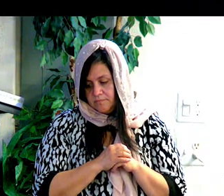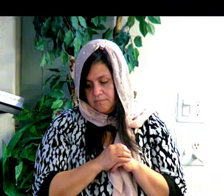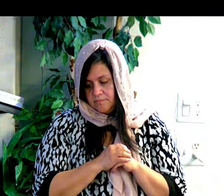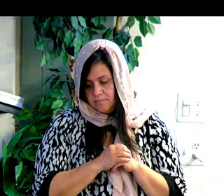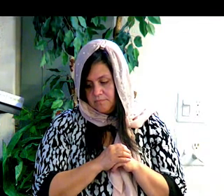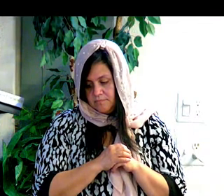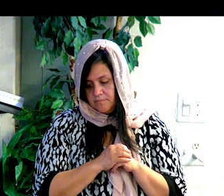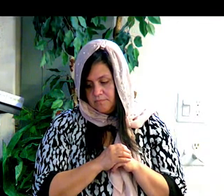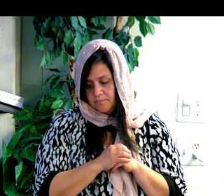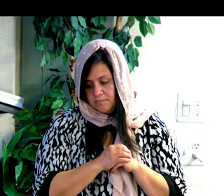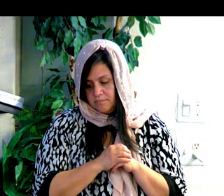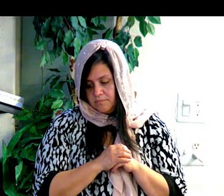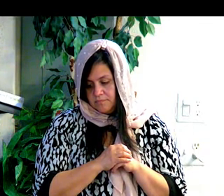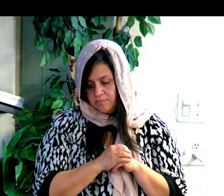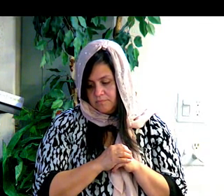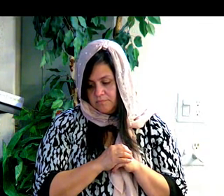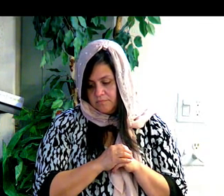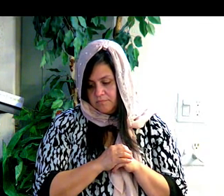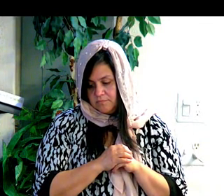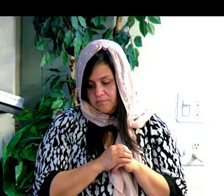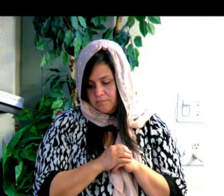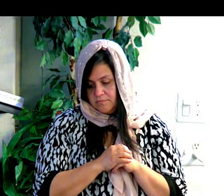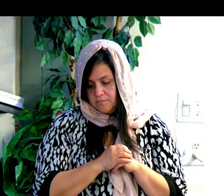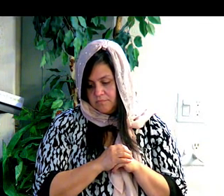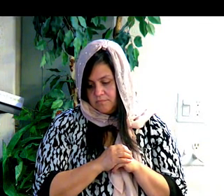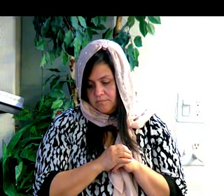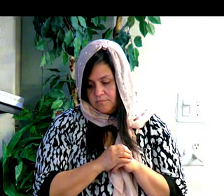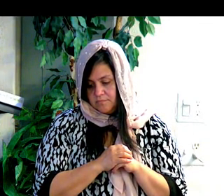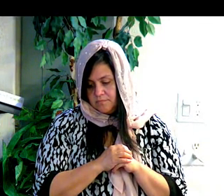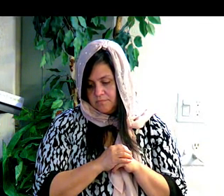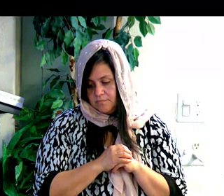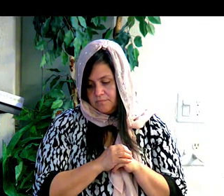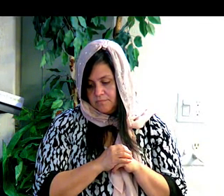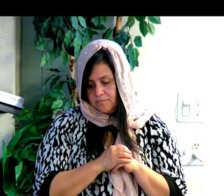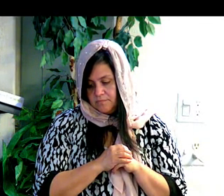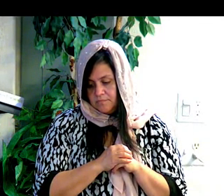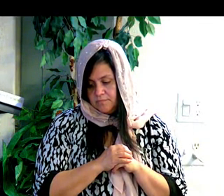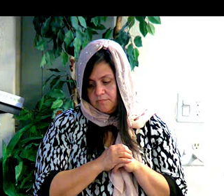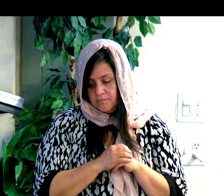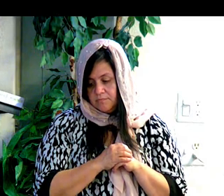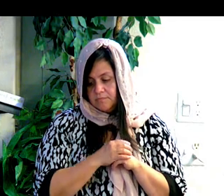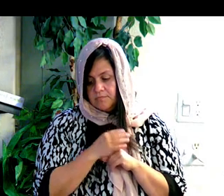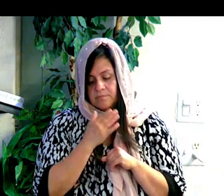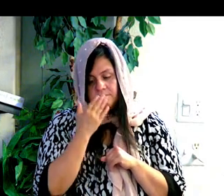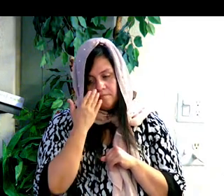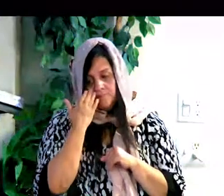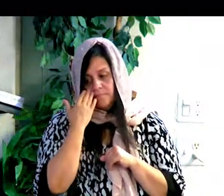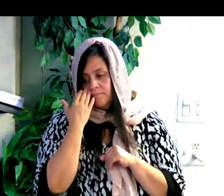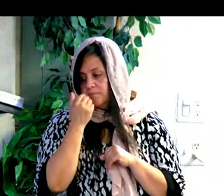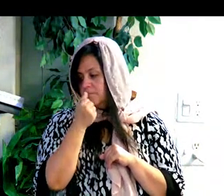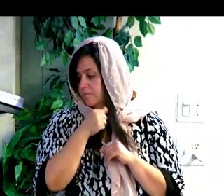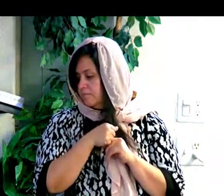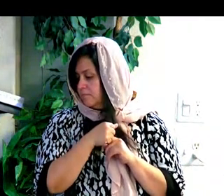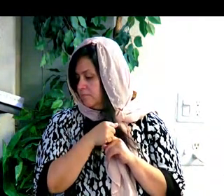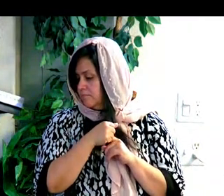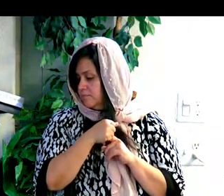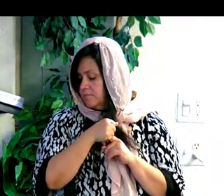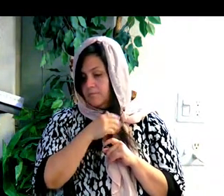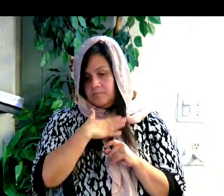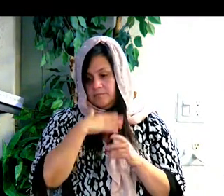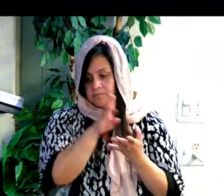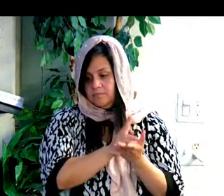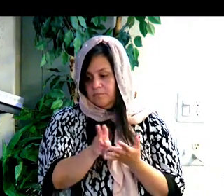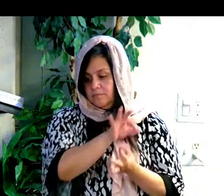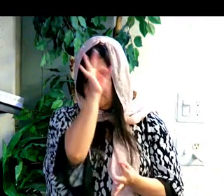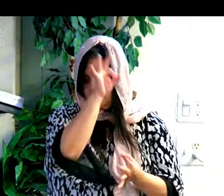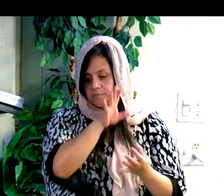vuestros ancianos soñarán sueños. Even on my slaves, both men and women, will I pour out from my spirit in